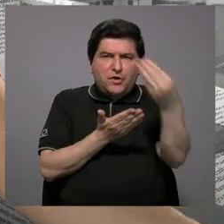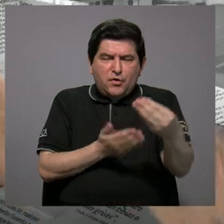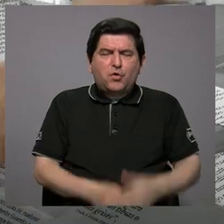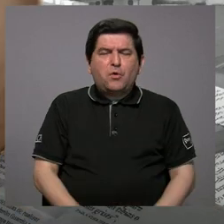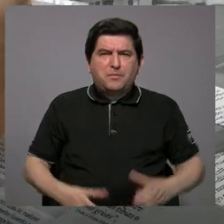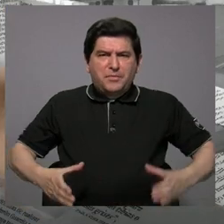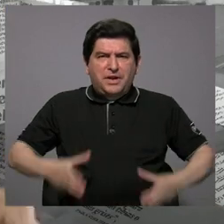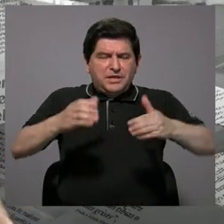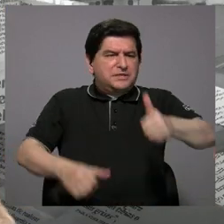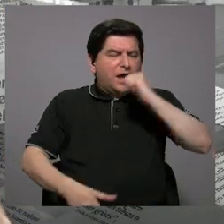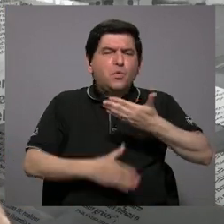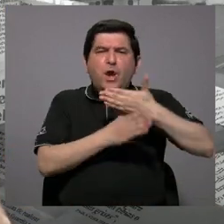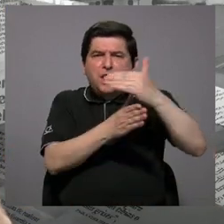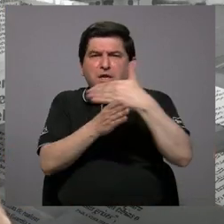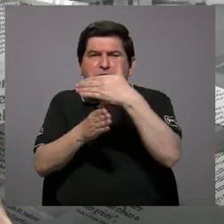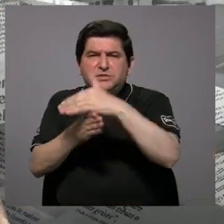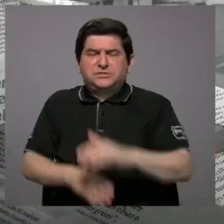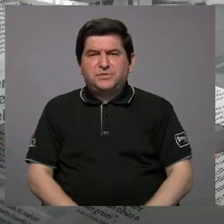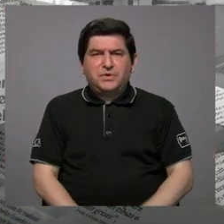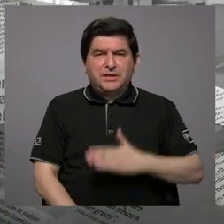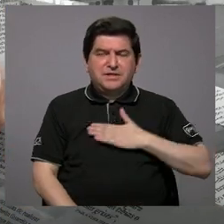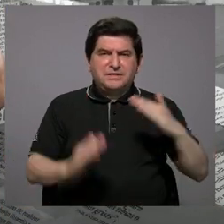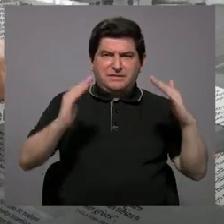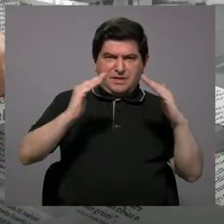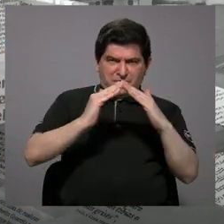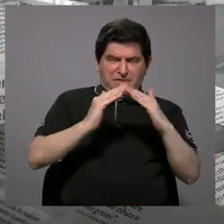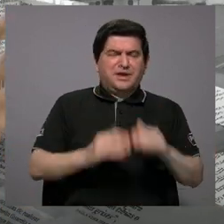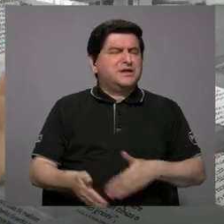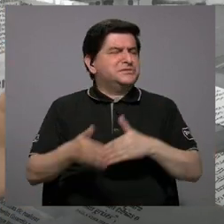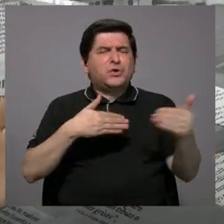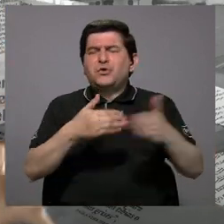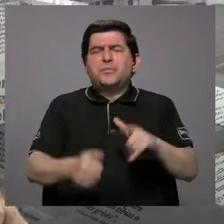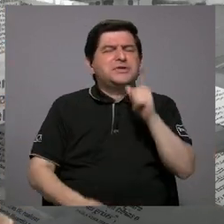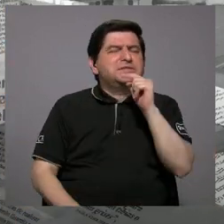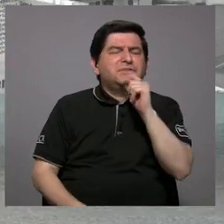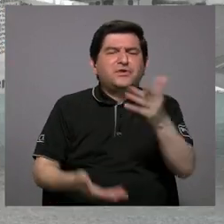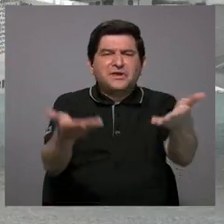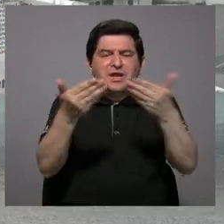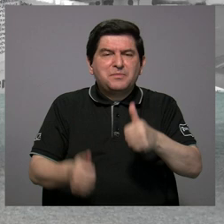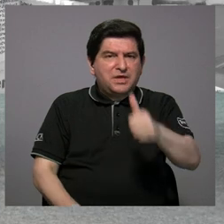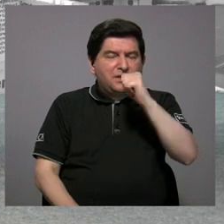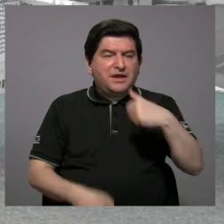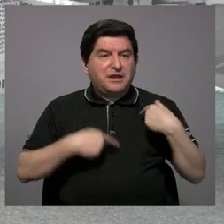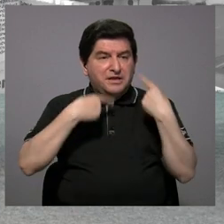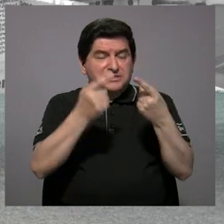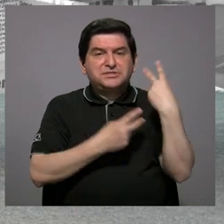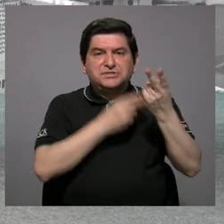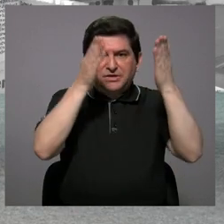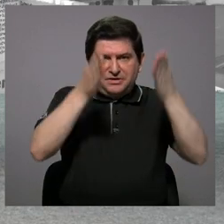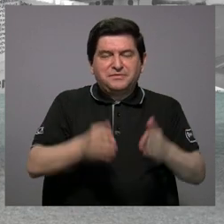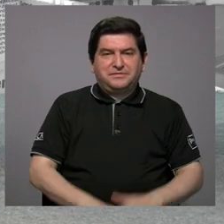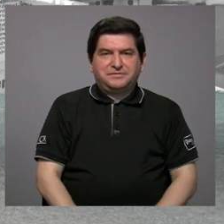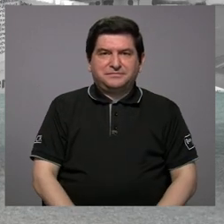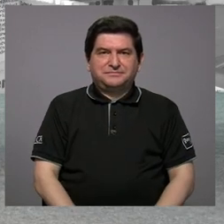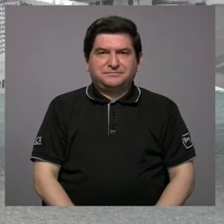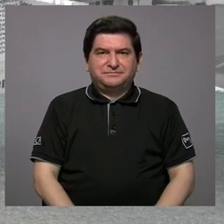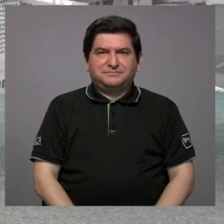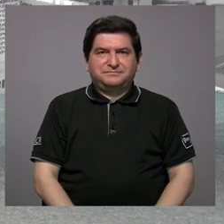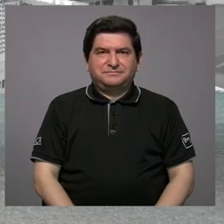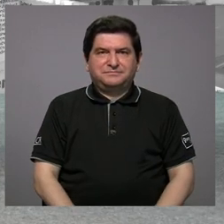poco de tanques y me fui a repartir agua de mi casa donde quien me diera agua llevaba para los vecinos y así